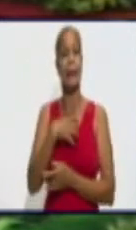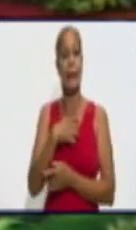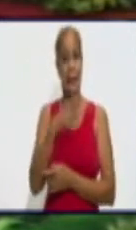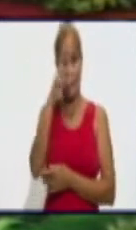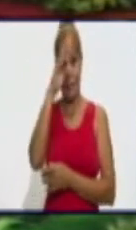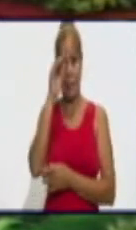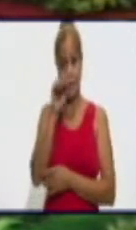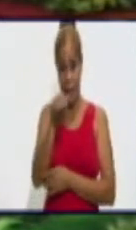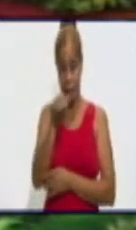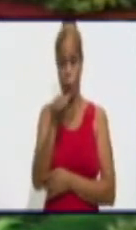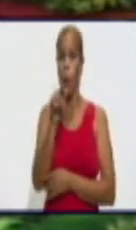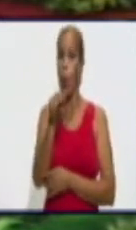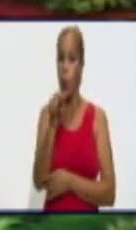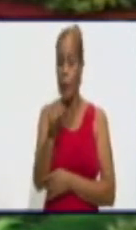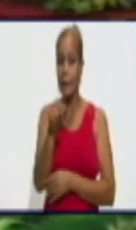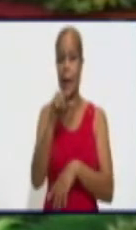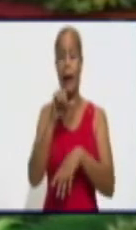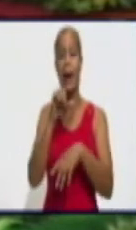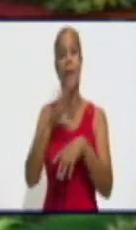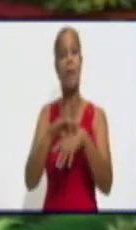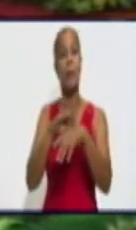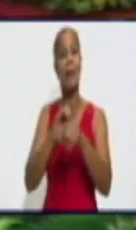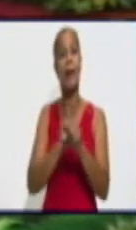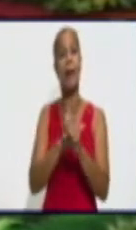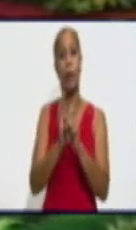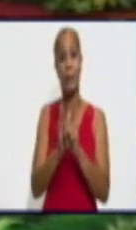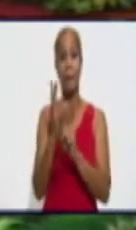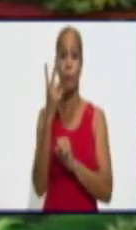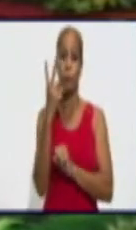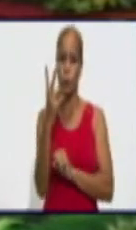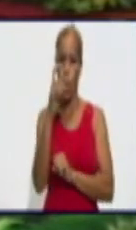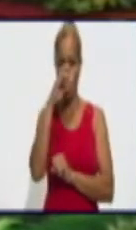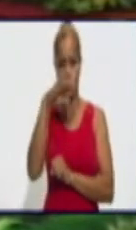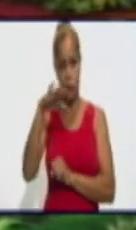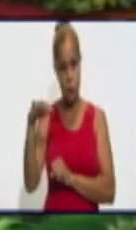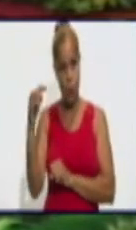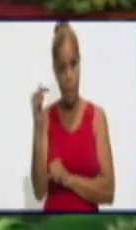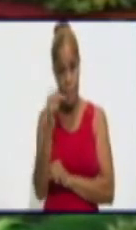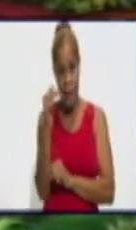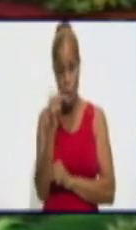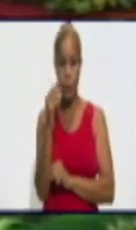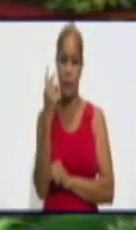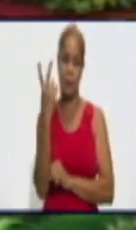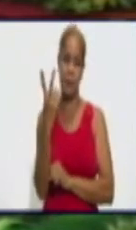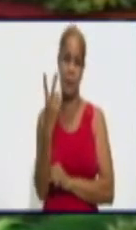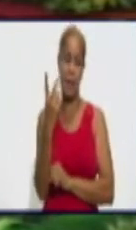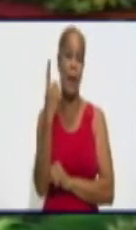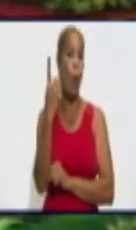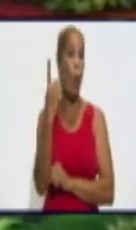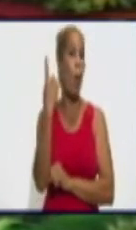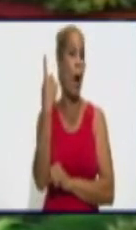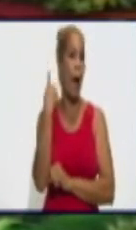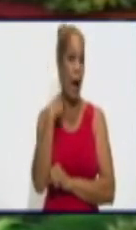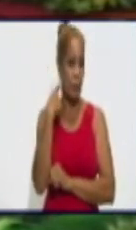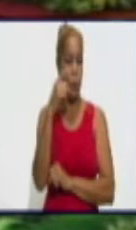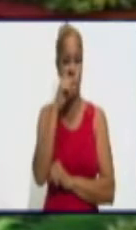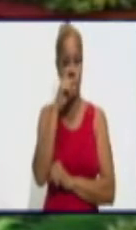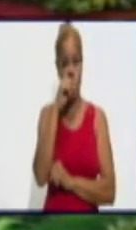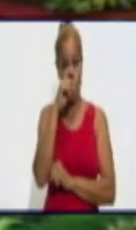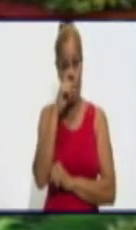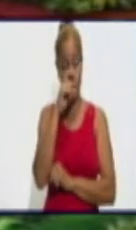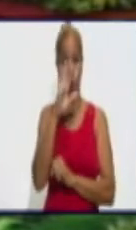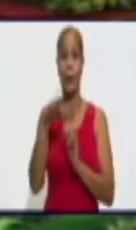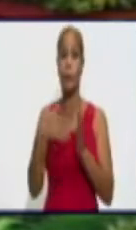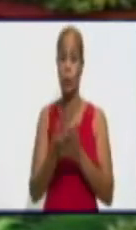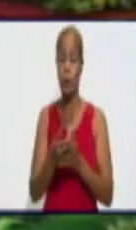sabemos los riesgos que tiene. Dos menores de un año se ha insistido por las autoridades sanitarias del